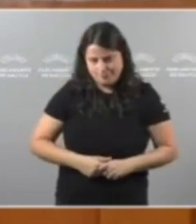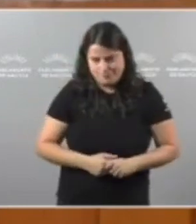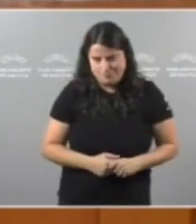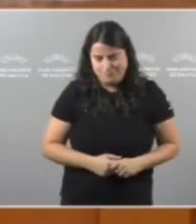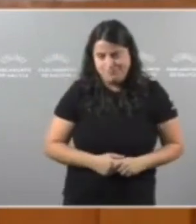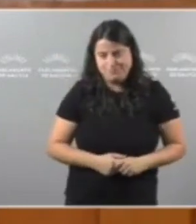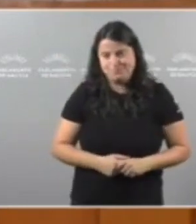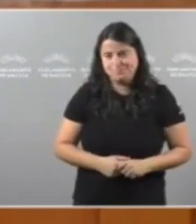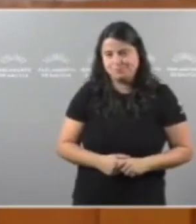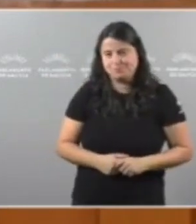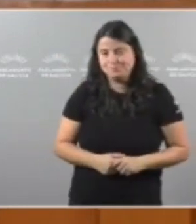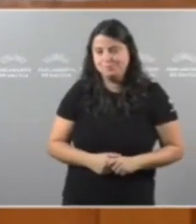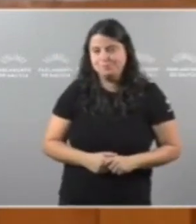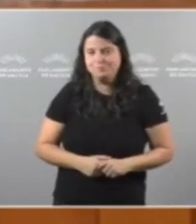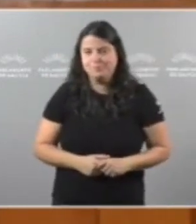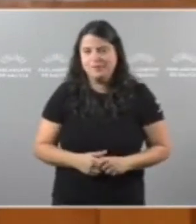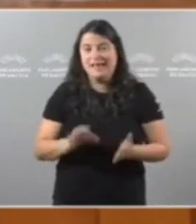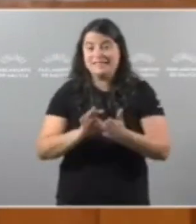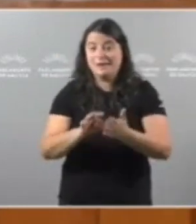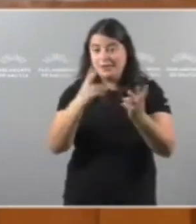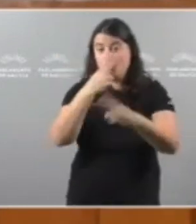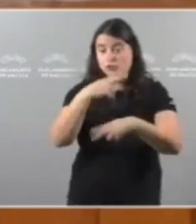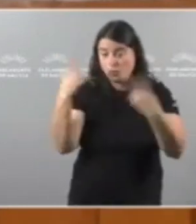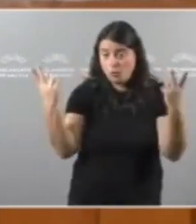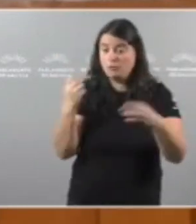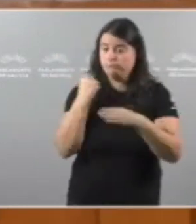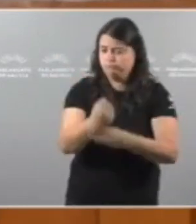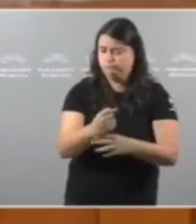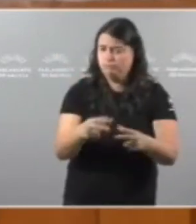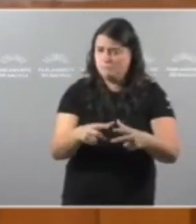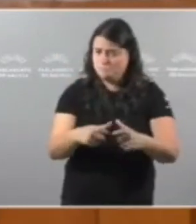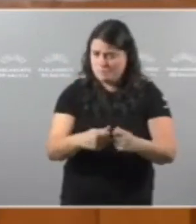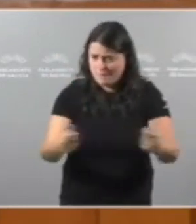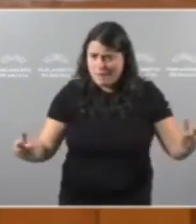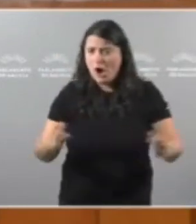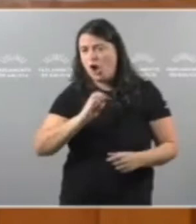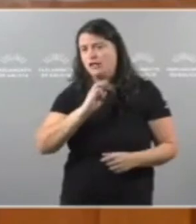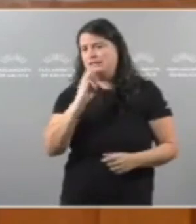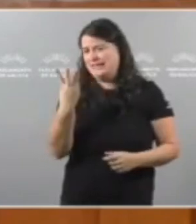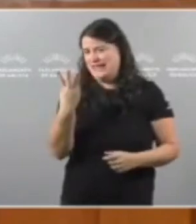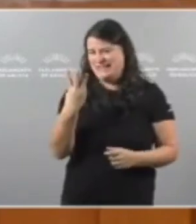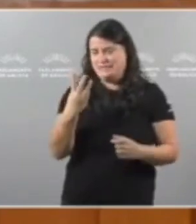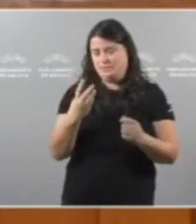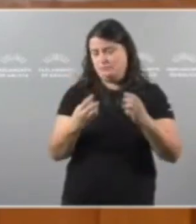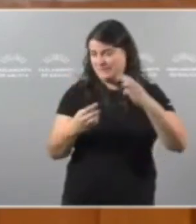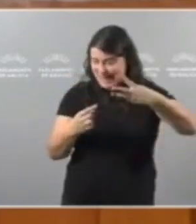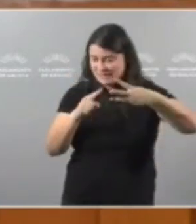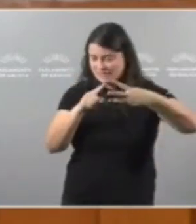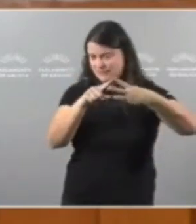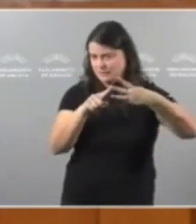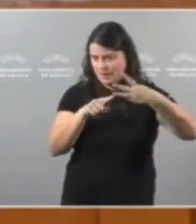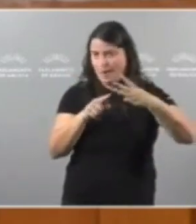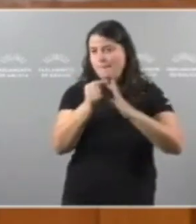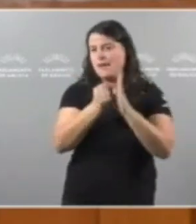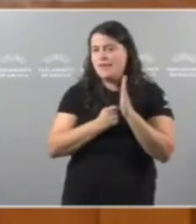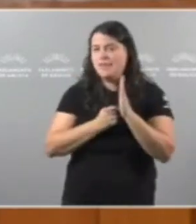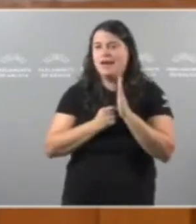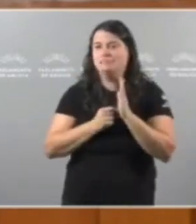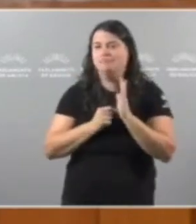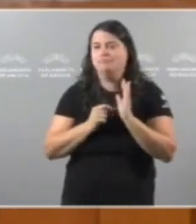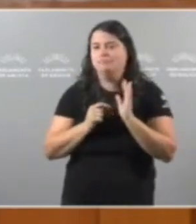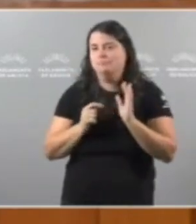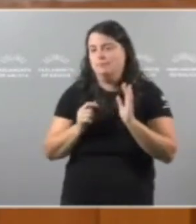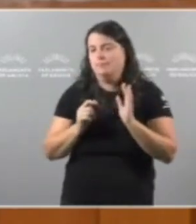dentro De ese reforzo Dos servicios públicos Quero destacar Outras tres medidas Que me parecen Que son especialmente